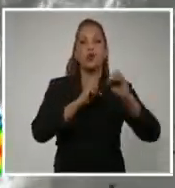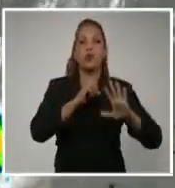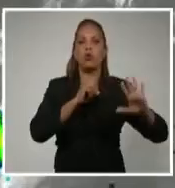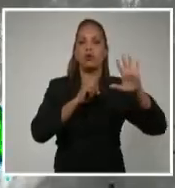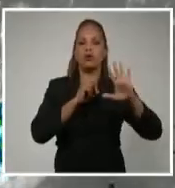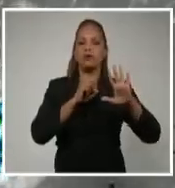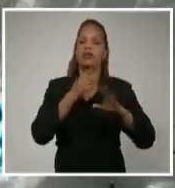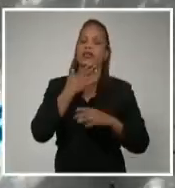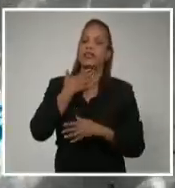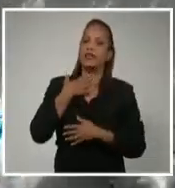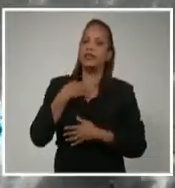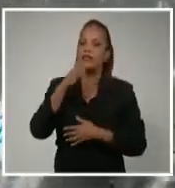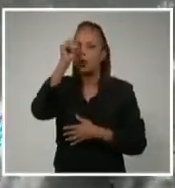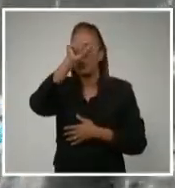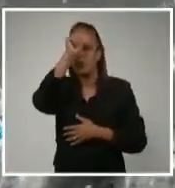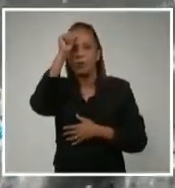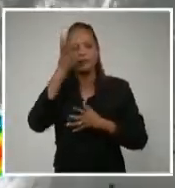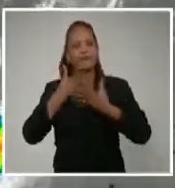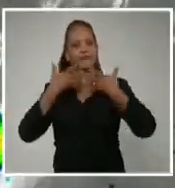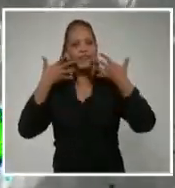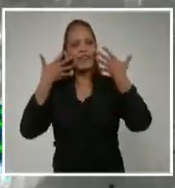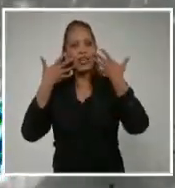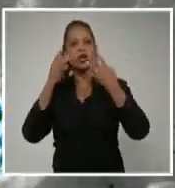que tengan un domingo muy feliz, que se cuiden y hasta mañana.